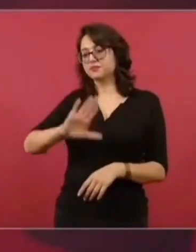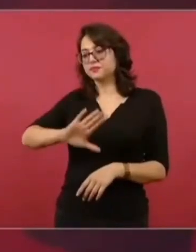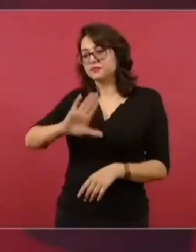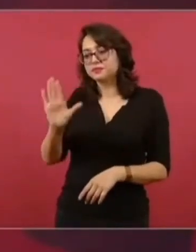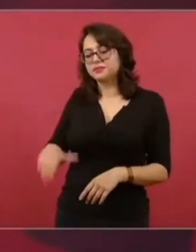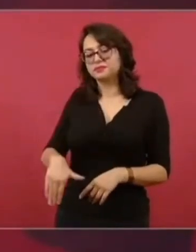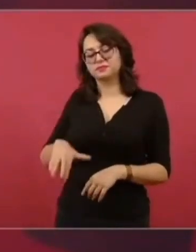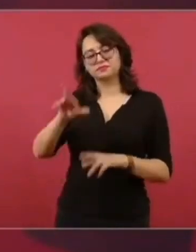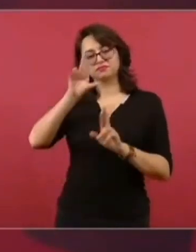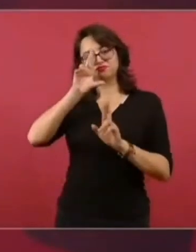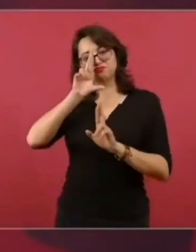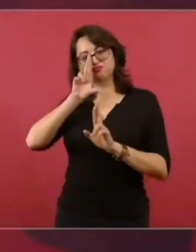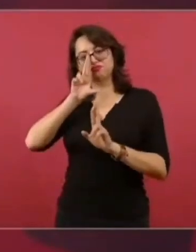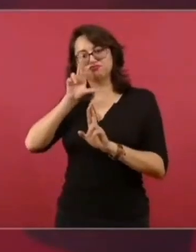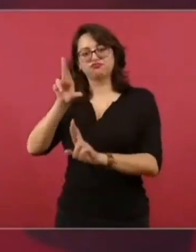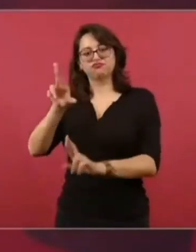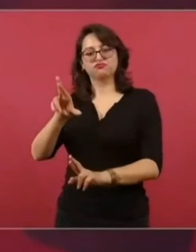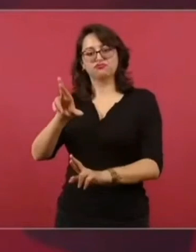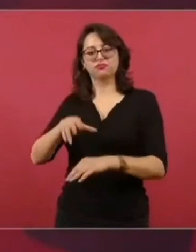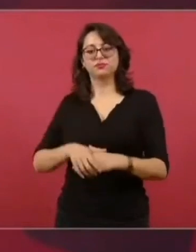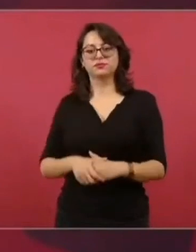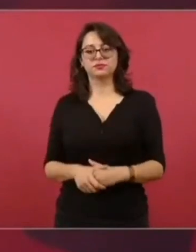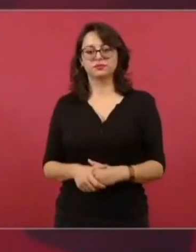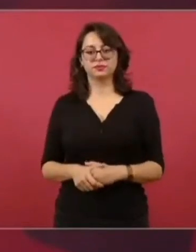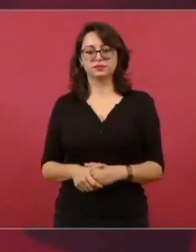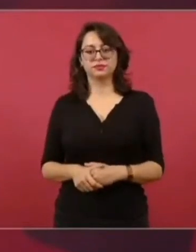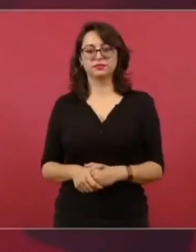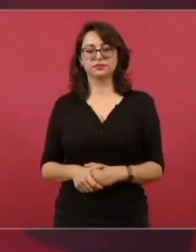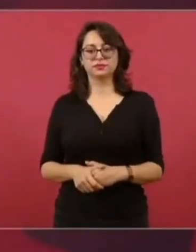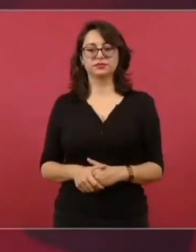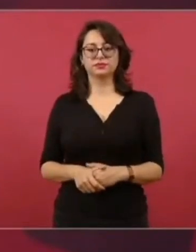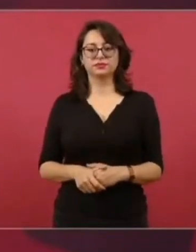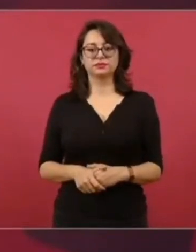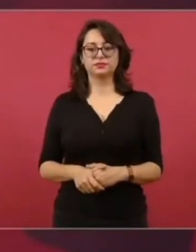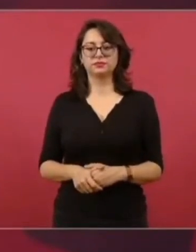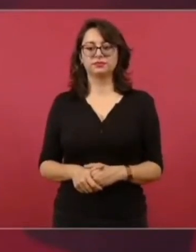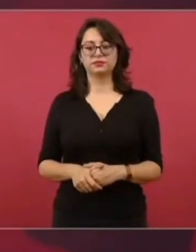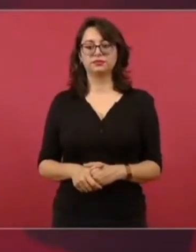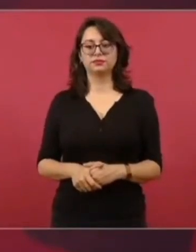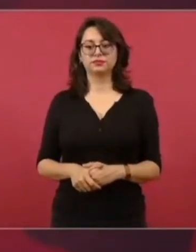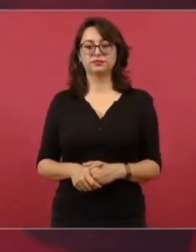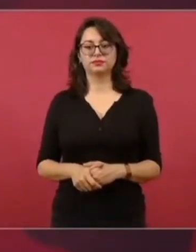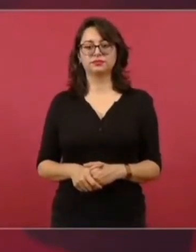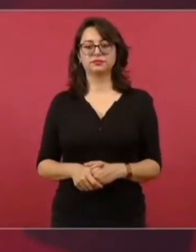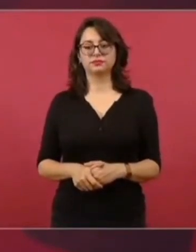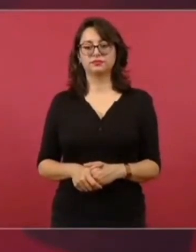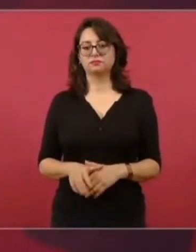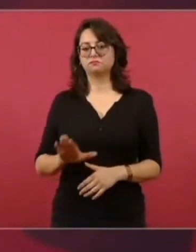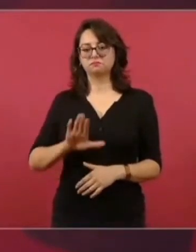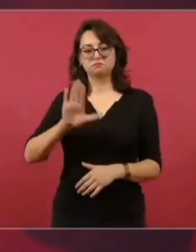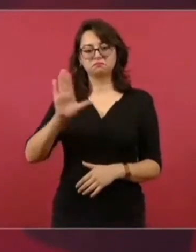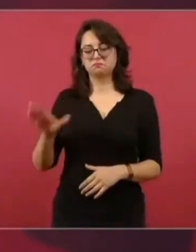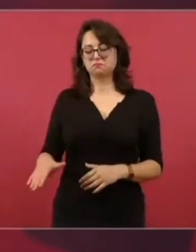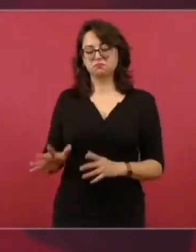No hablemos de los muertos.